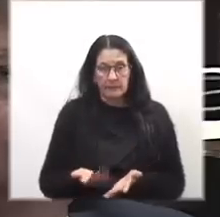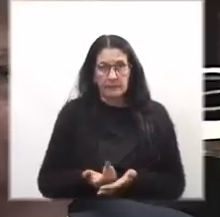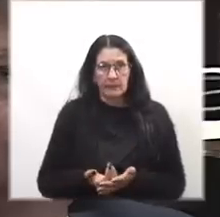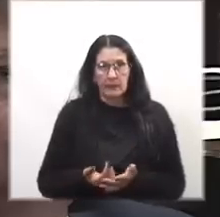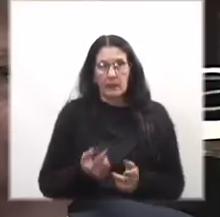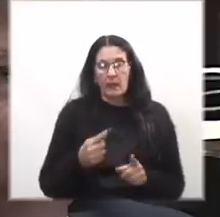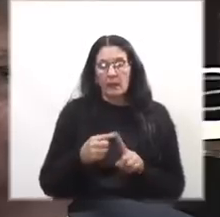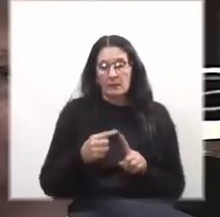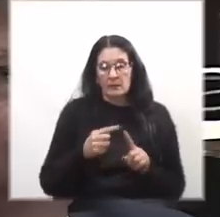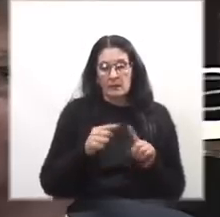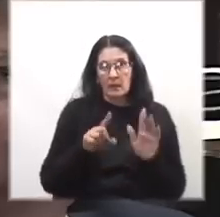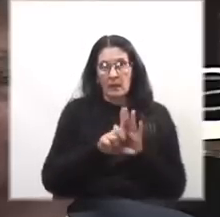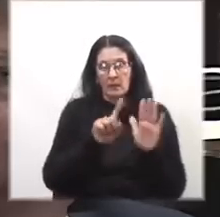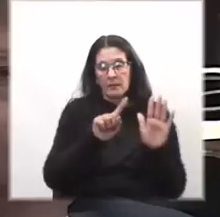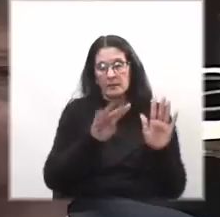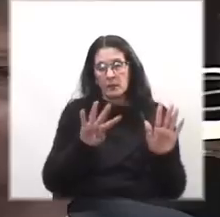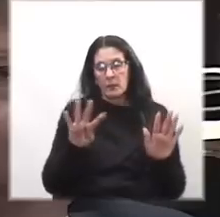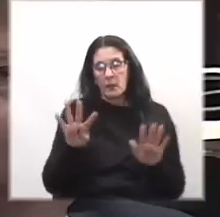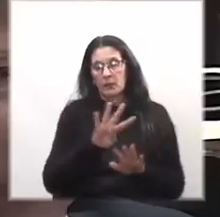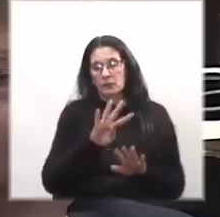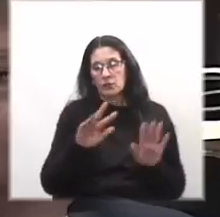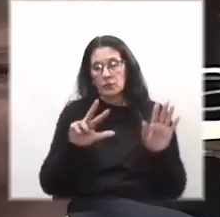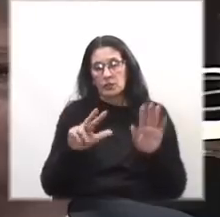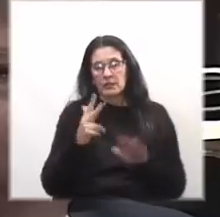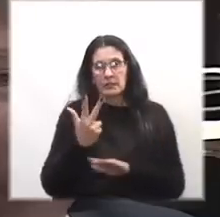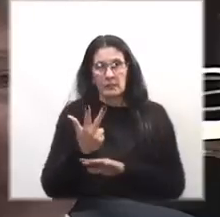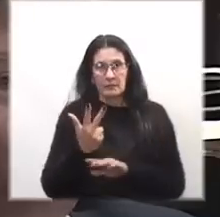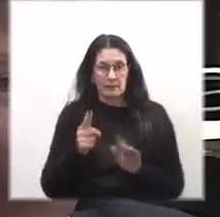Existe en la ley 19.483.